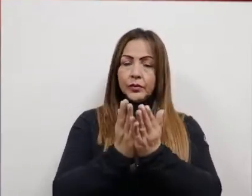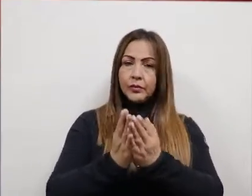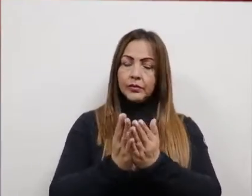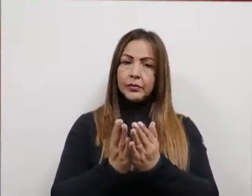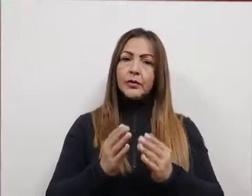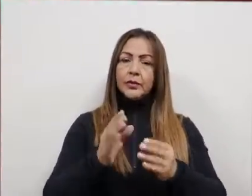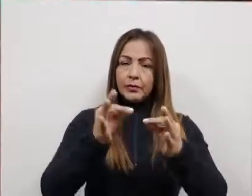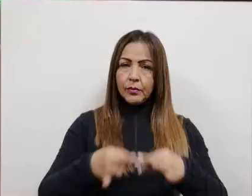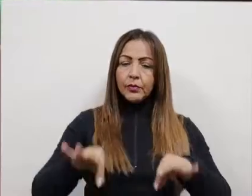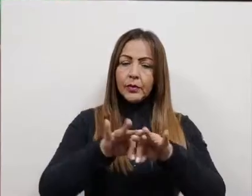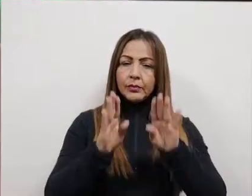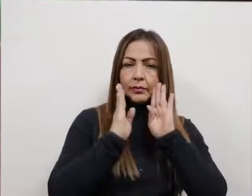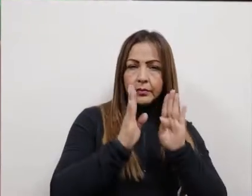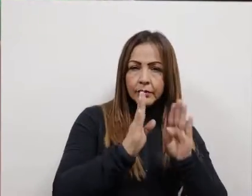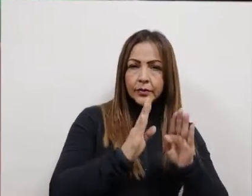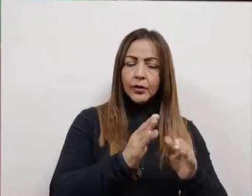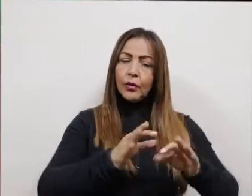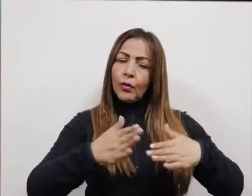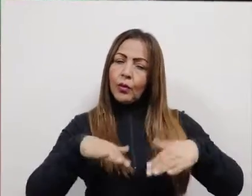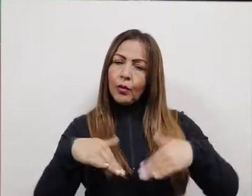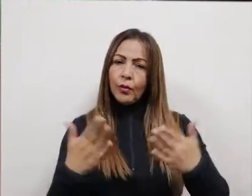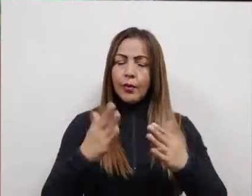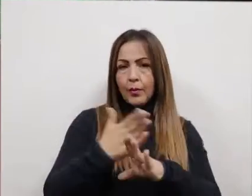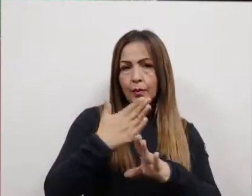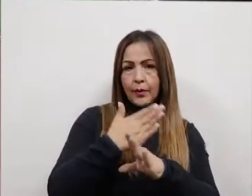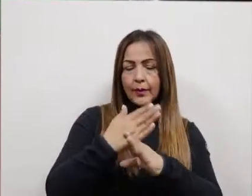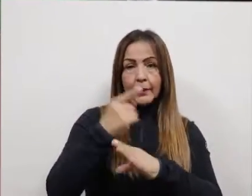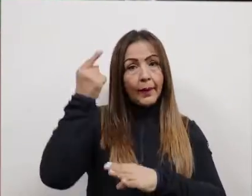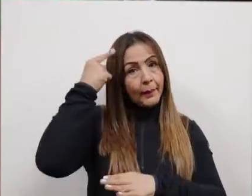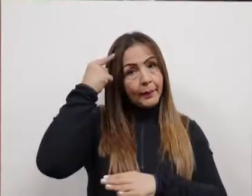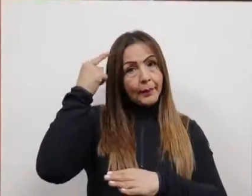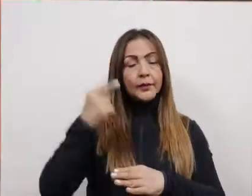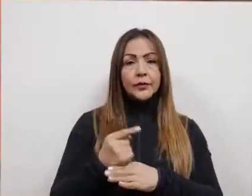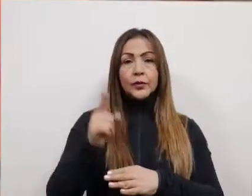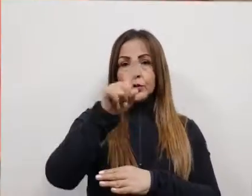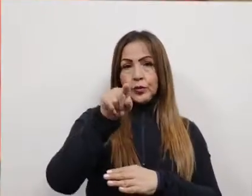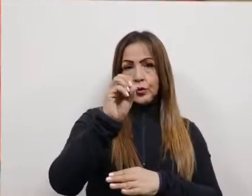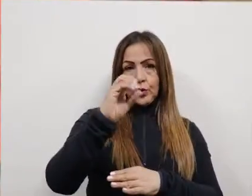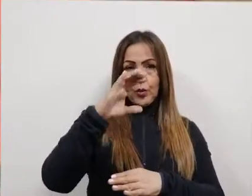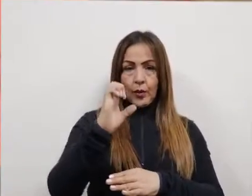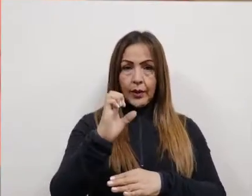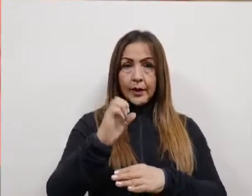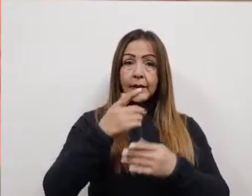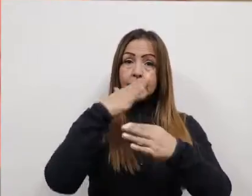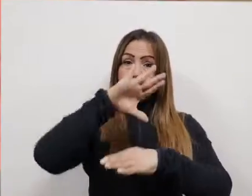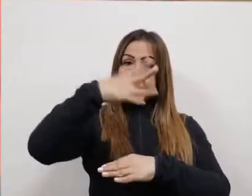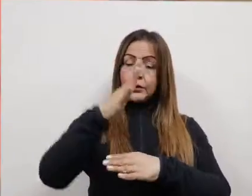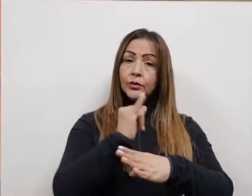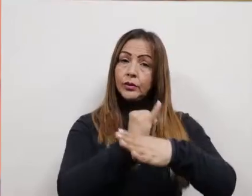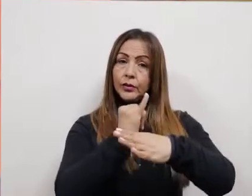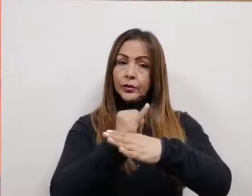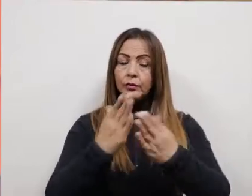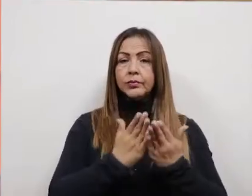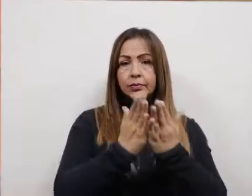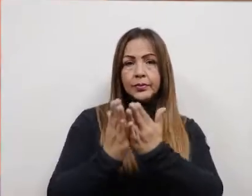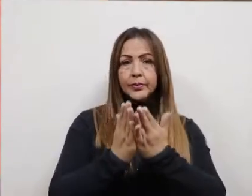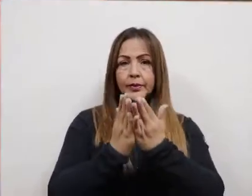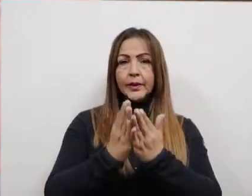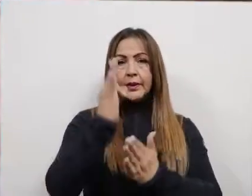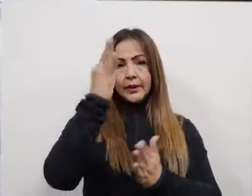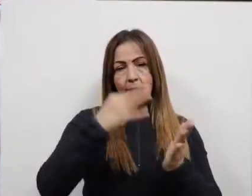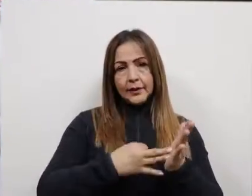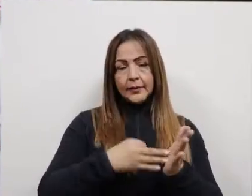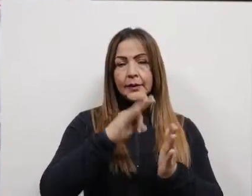instituciones educativas para verificar las rutas de atención en salud mental. También se realizaron actividades del SOE en cinco instituciones educativas,